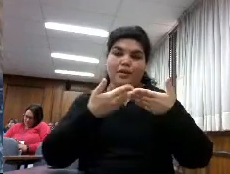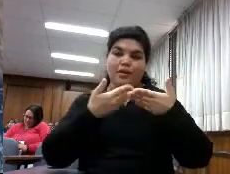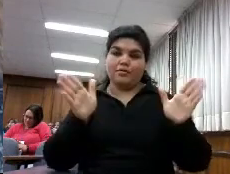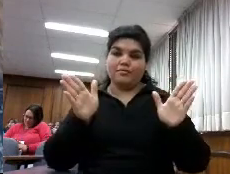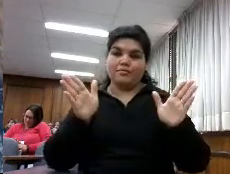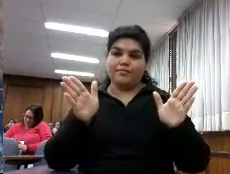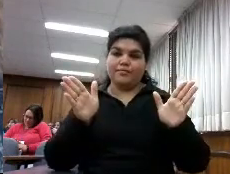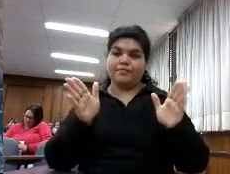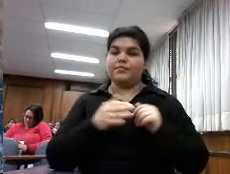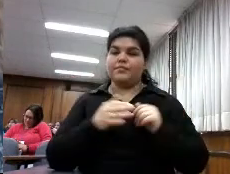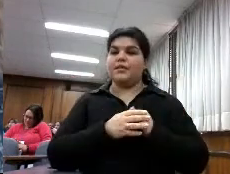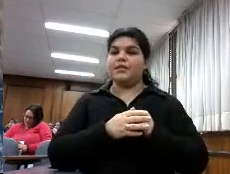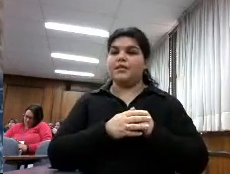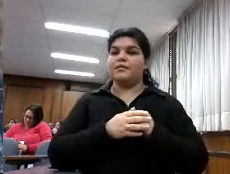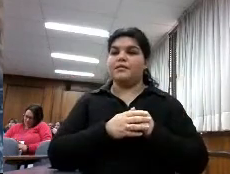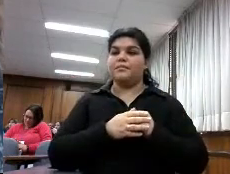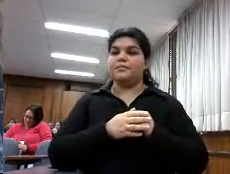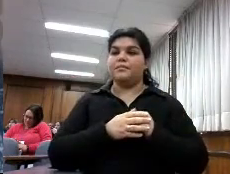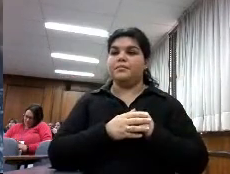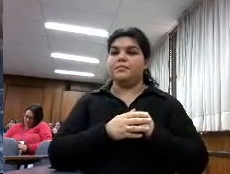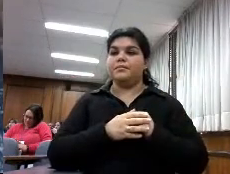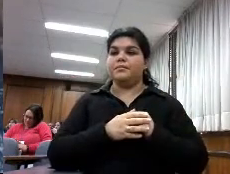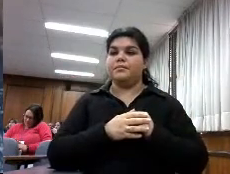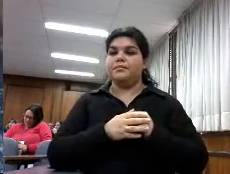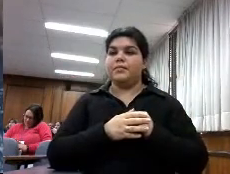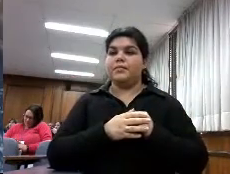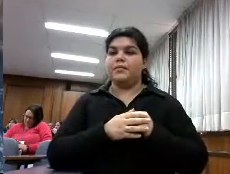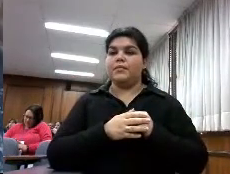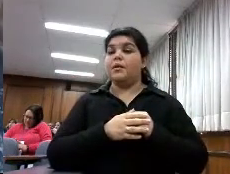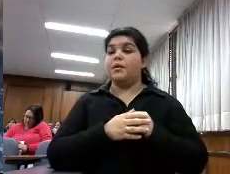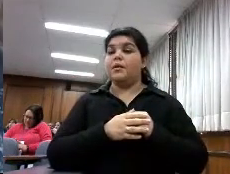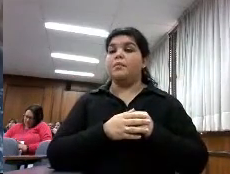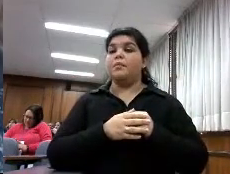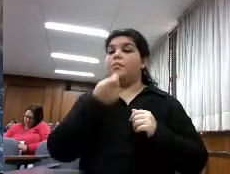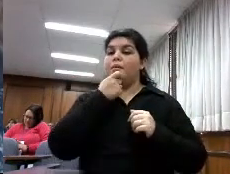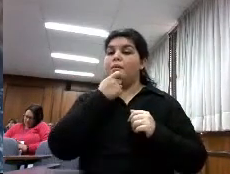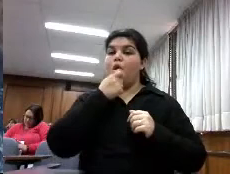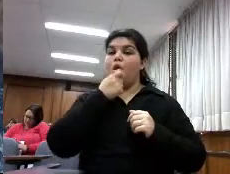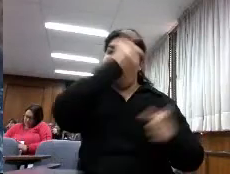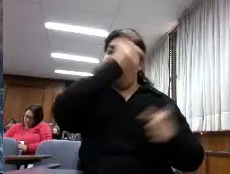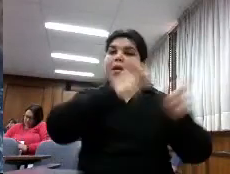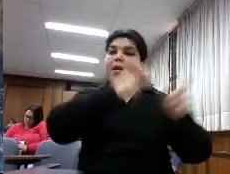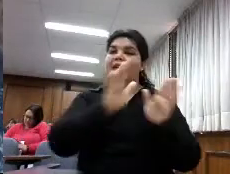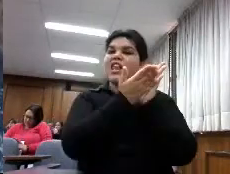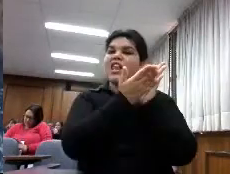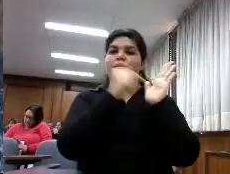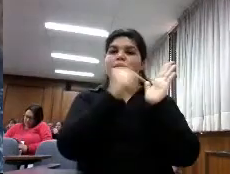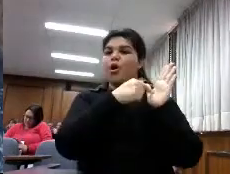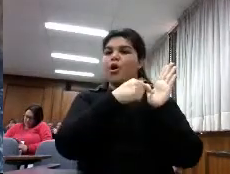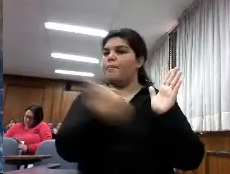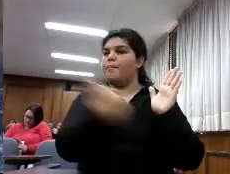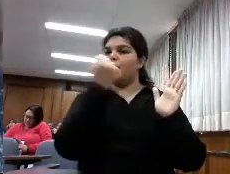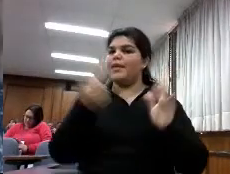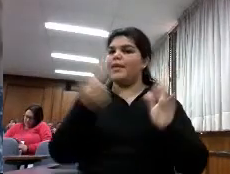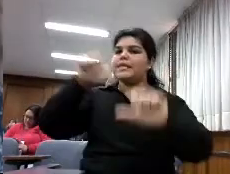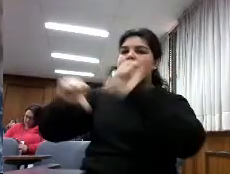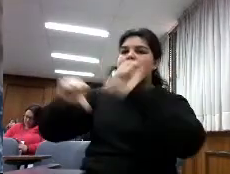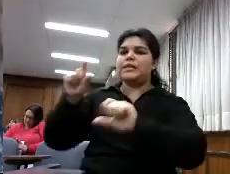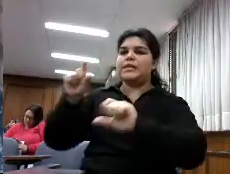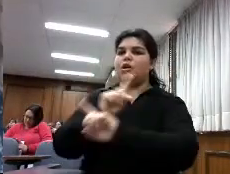el libro todavía tiene un gran valor en ciencias no en ciencias ya el libro es como una forma de